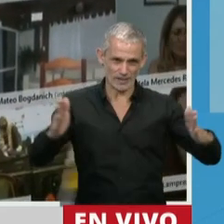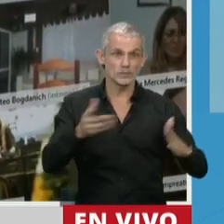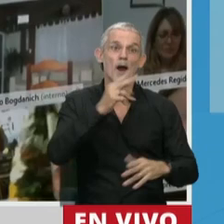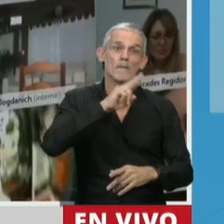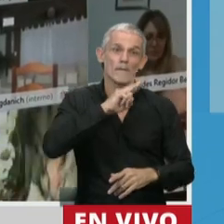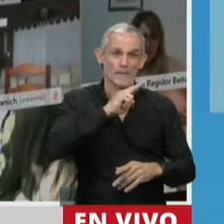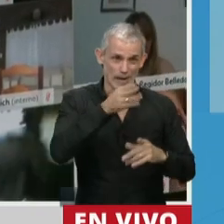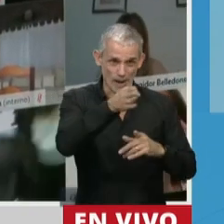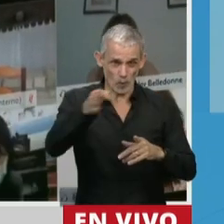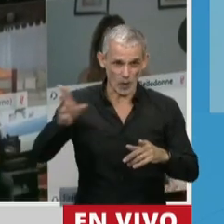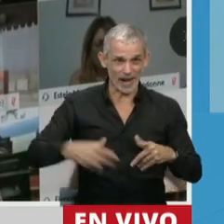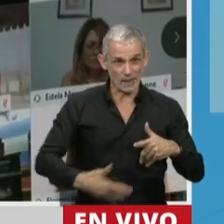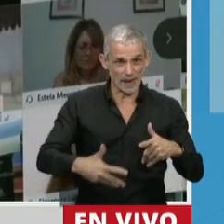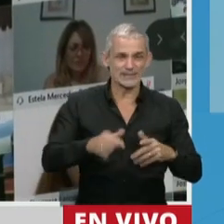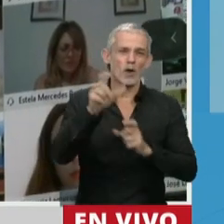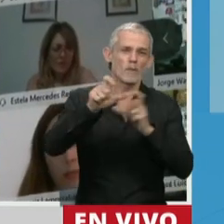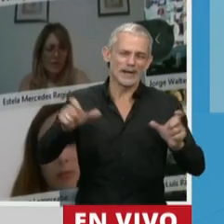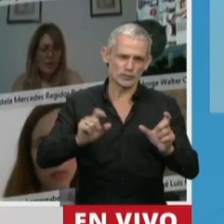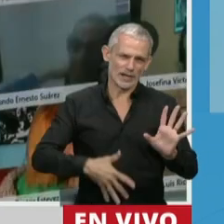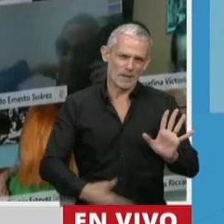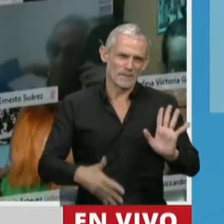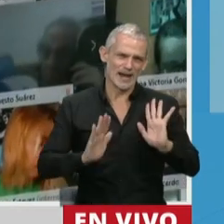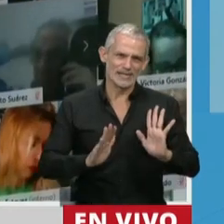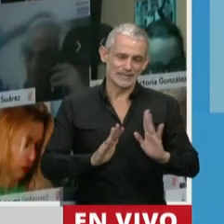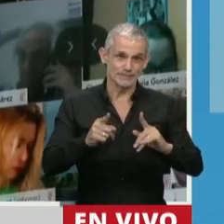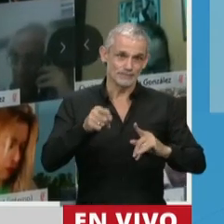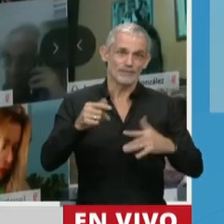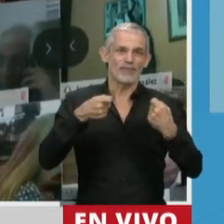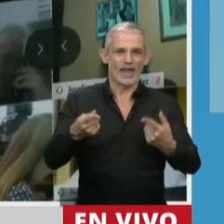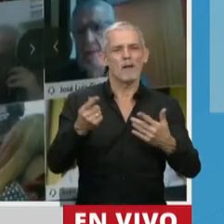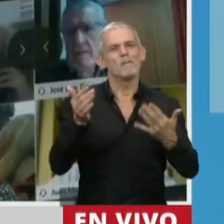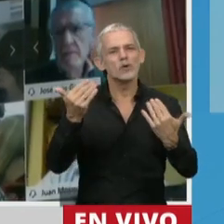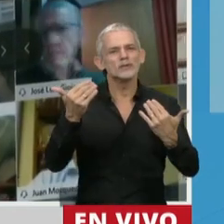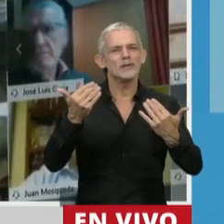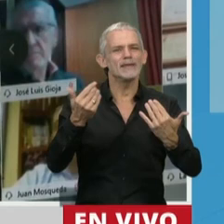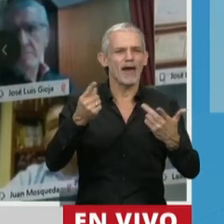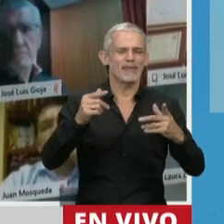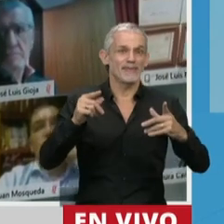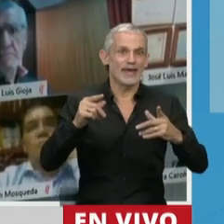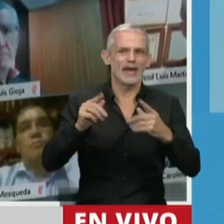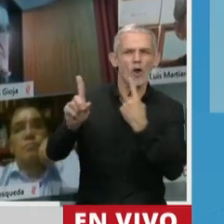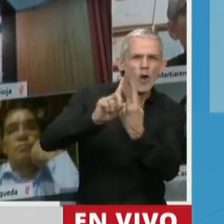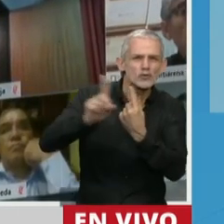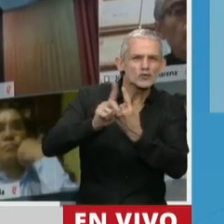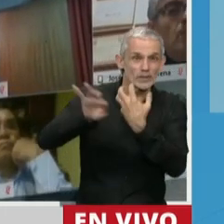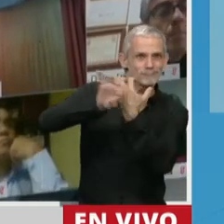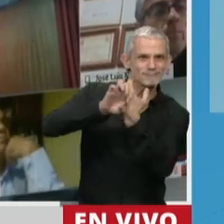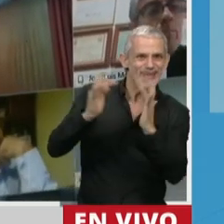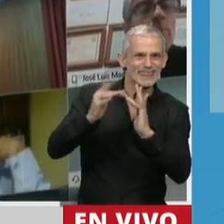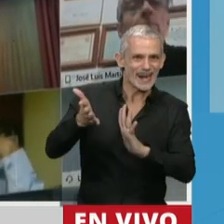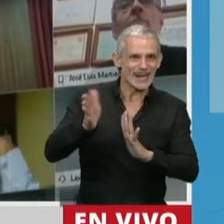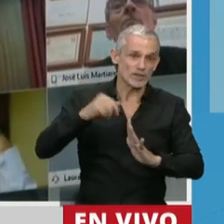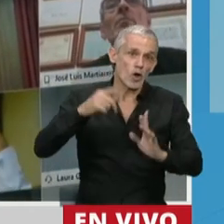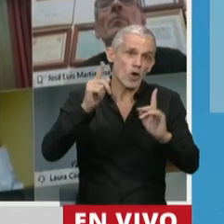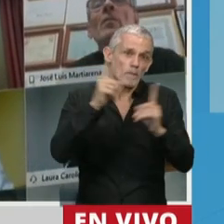esas mujeres y personas gestantes tener estas posibilidades. Pienso en aquellas personas que